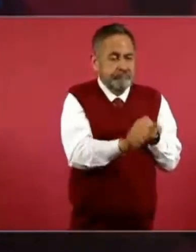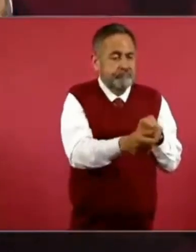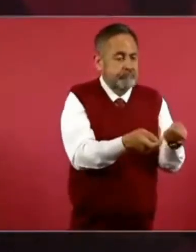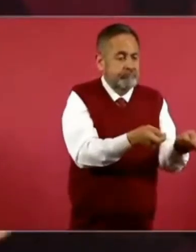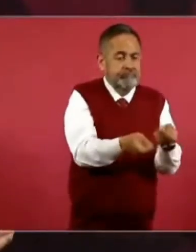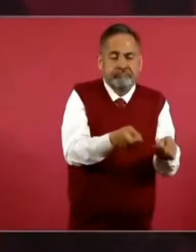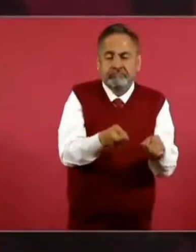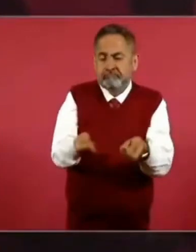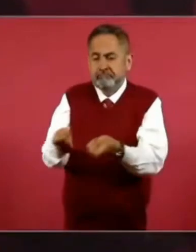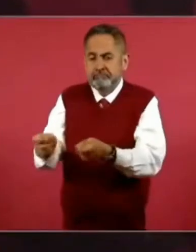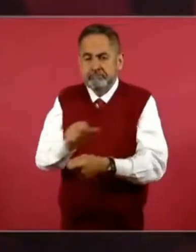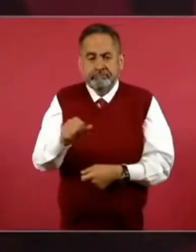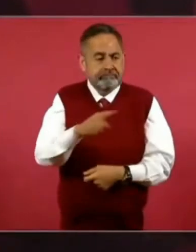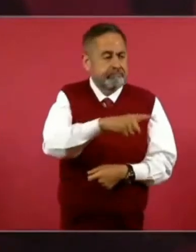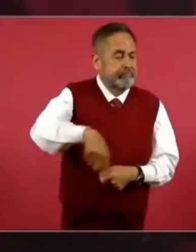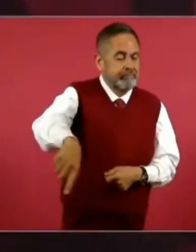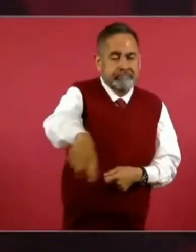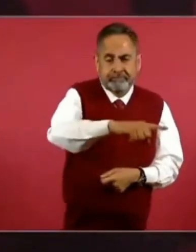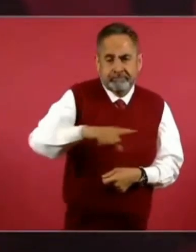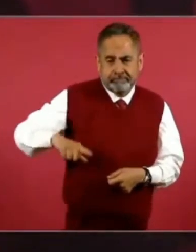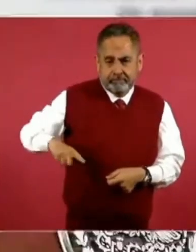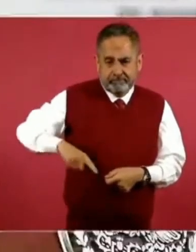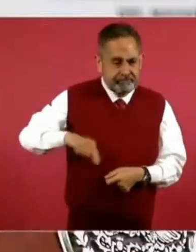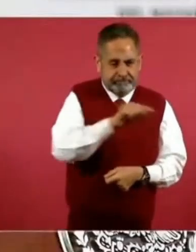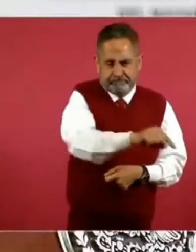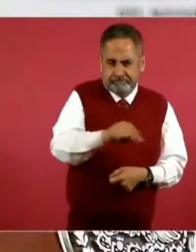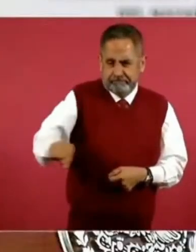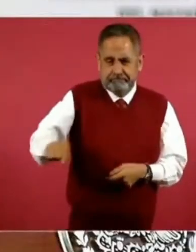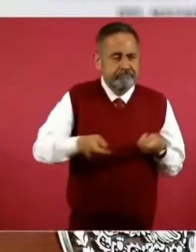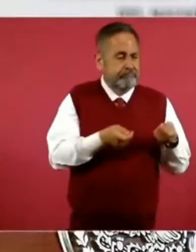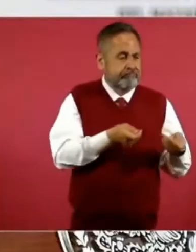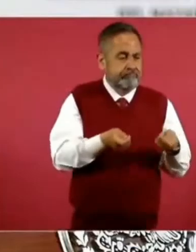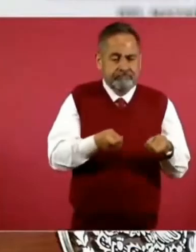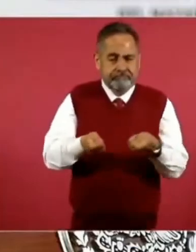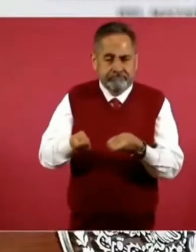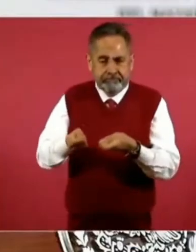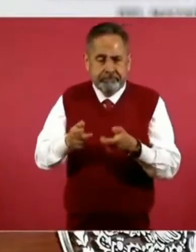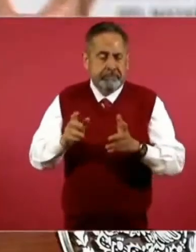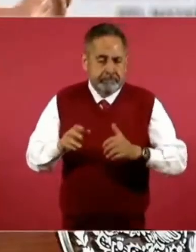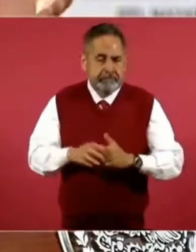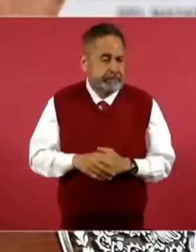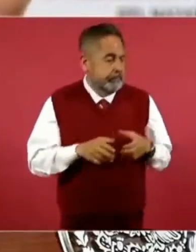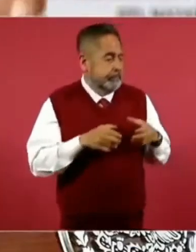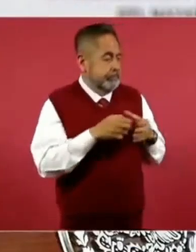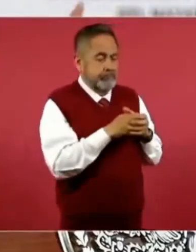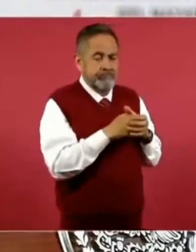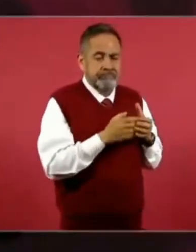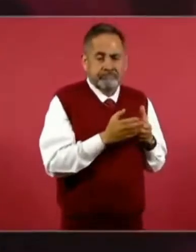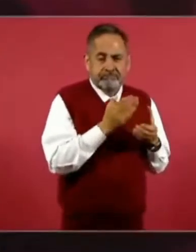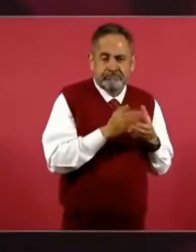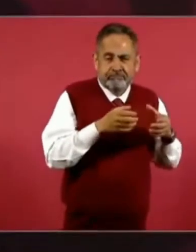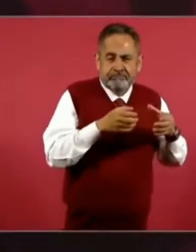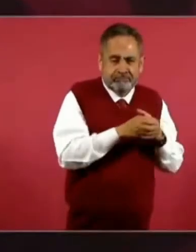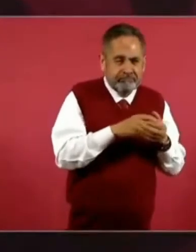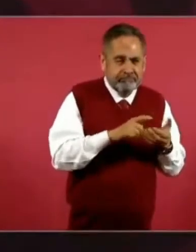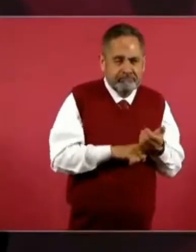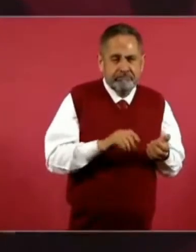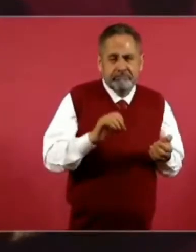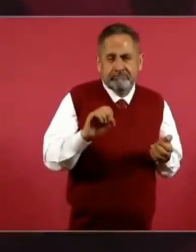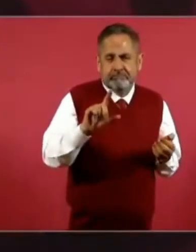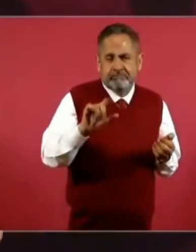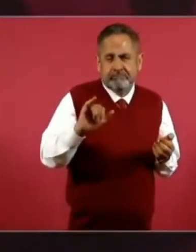la oligarquía de acuerdo a la definición